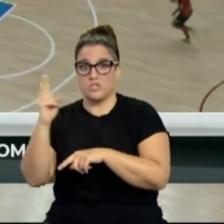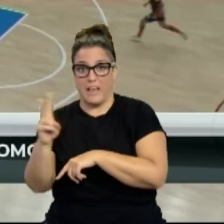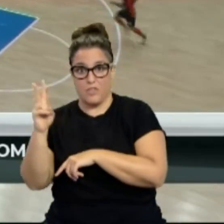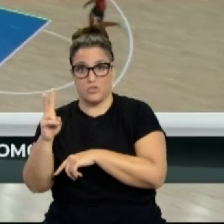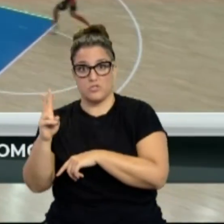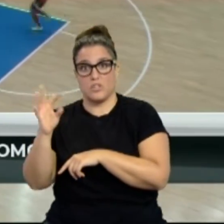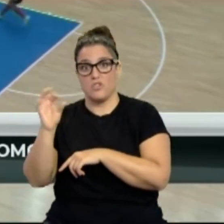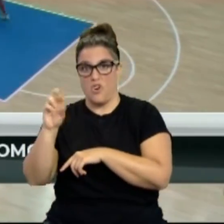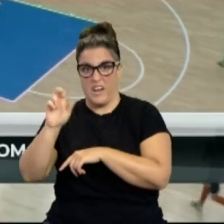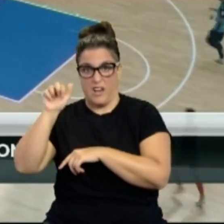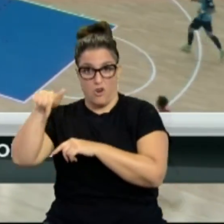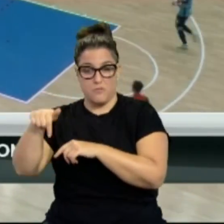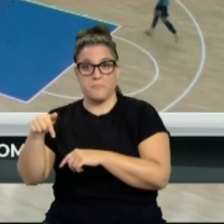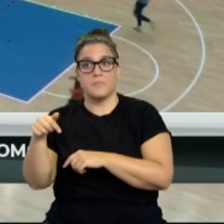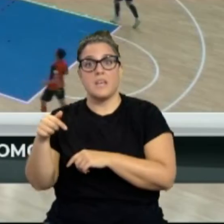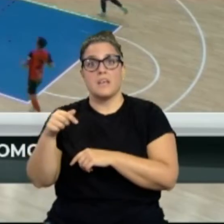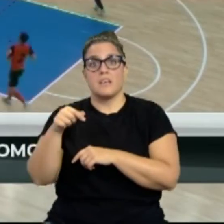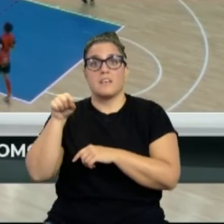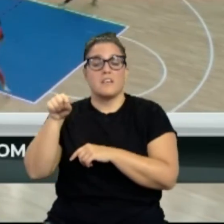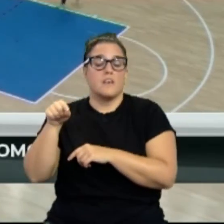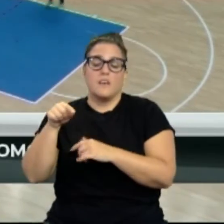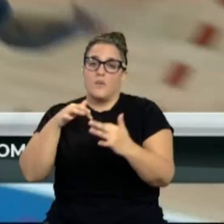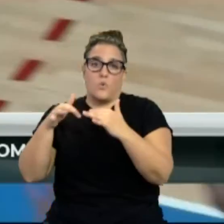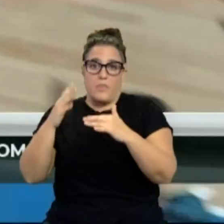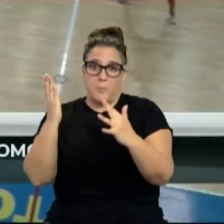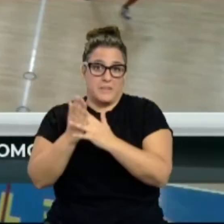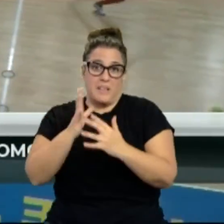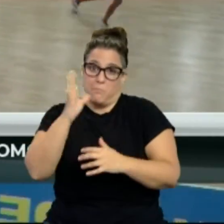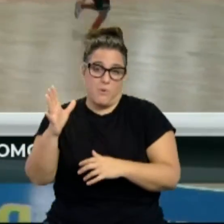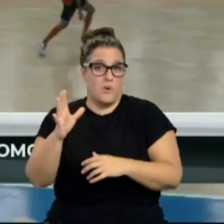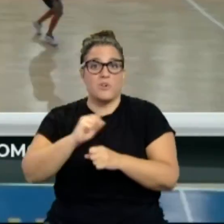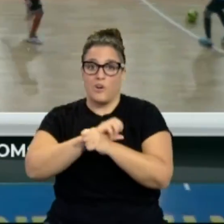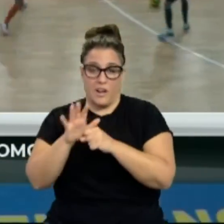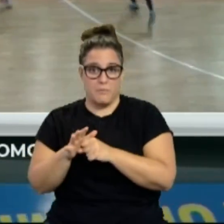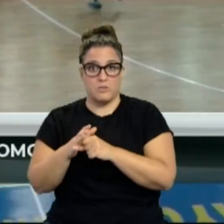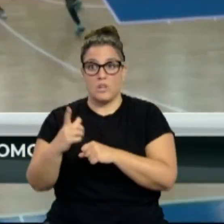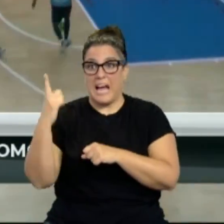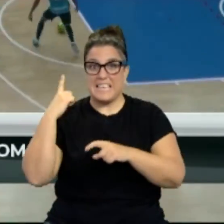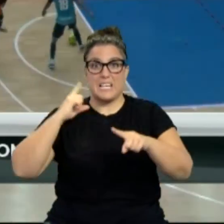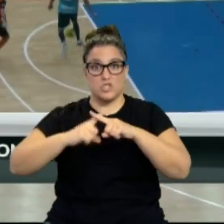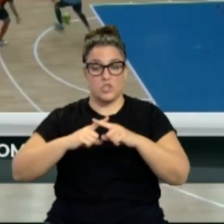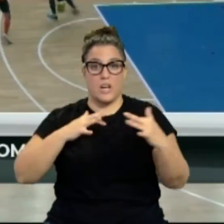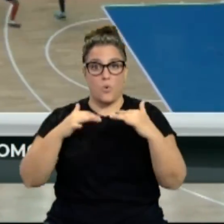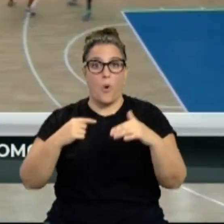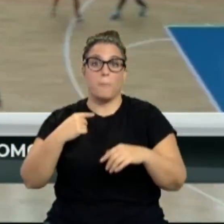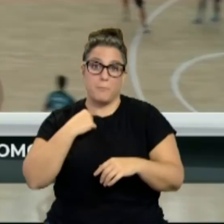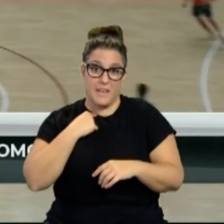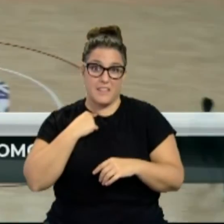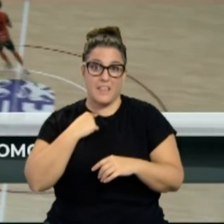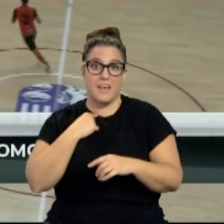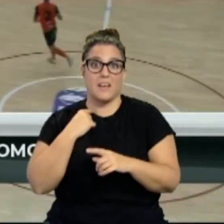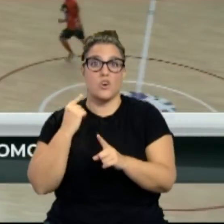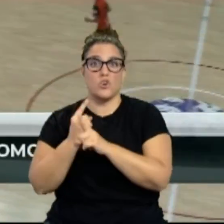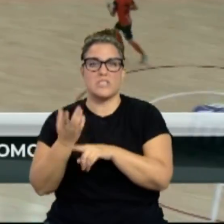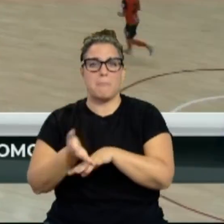Ardoz. Los madrileños apenas han jugado la mitad de los partidos programados por el coronavirus. Ayer jugó Sota, que perdió en casa ante el invicto